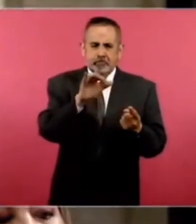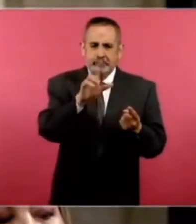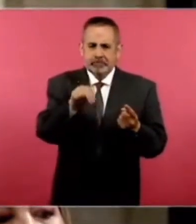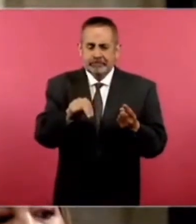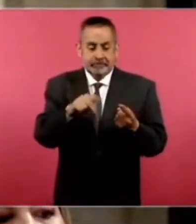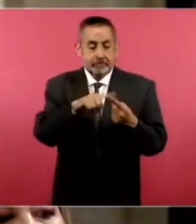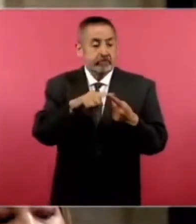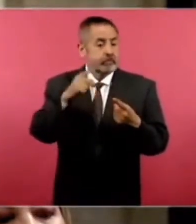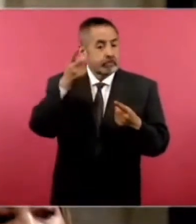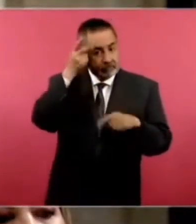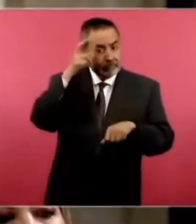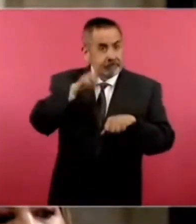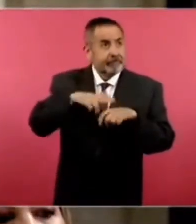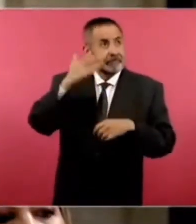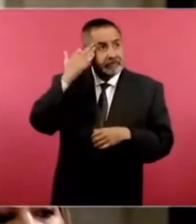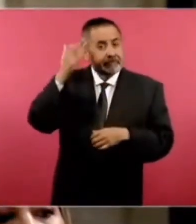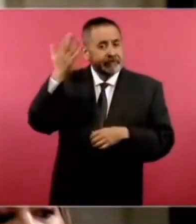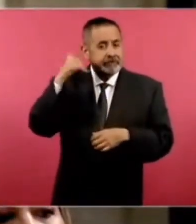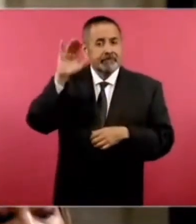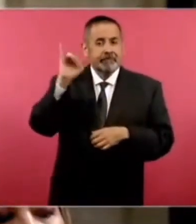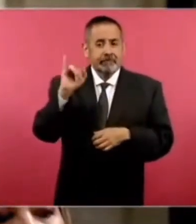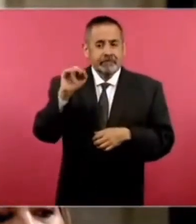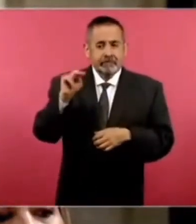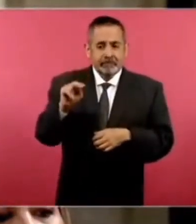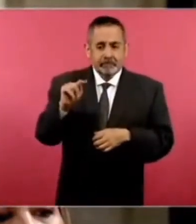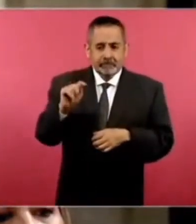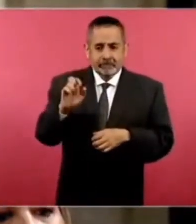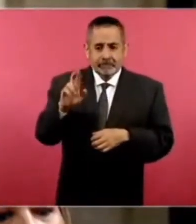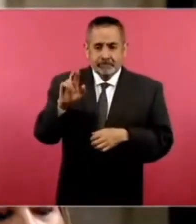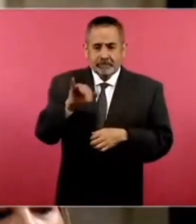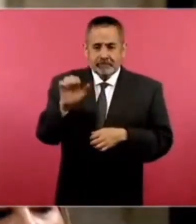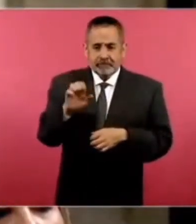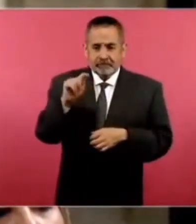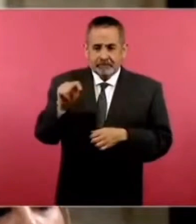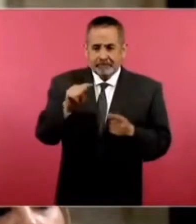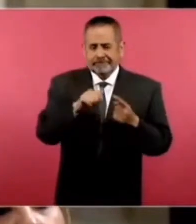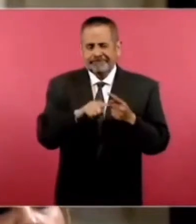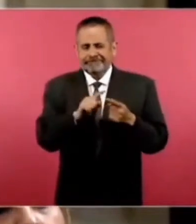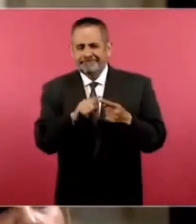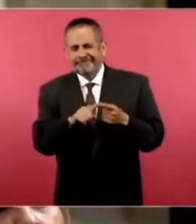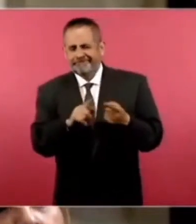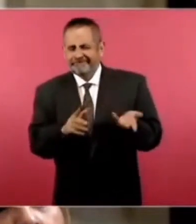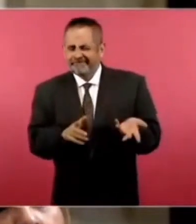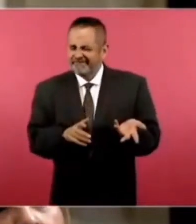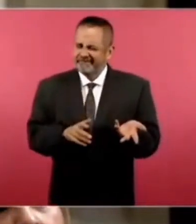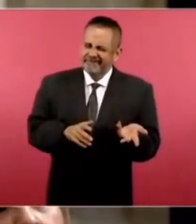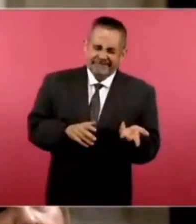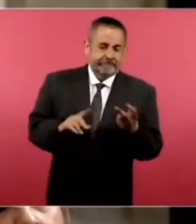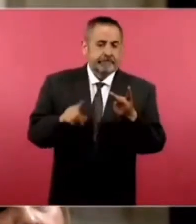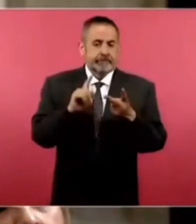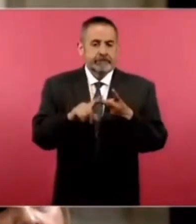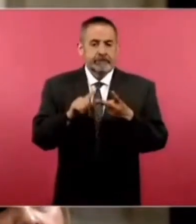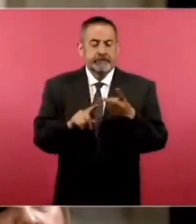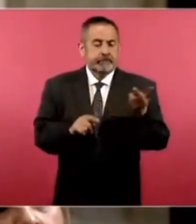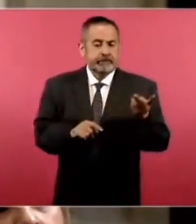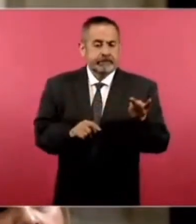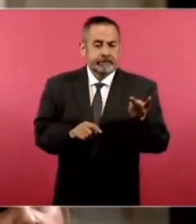director en la peor época de Interjet. Y el otro es